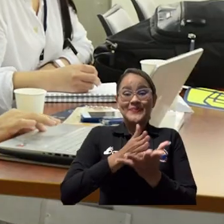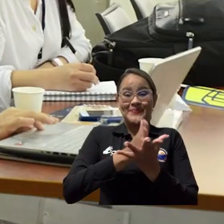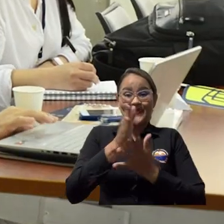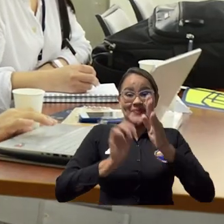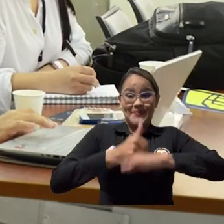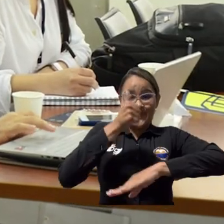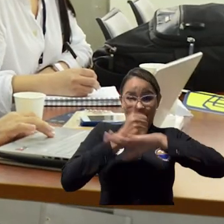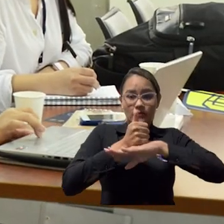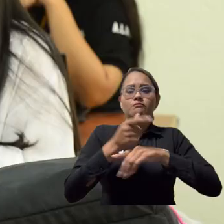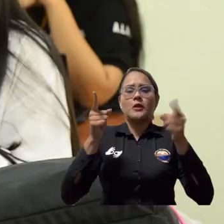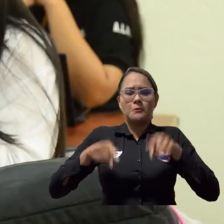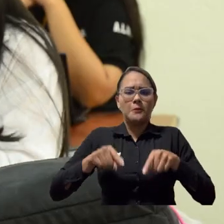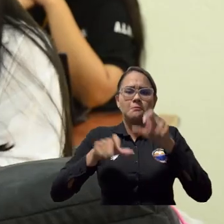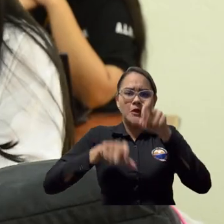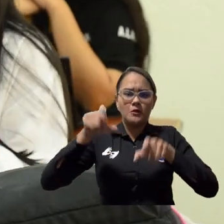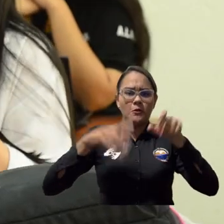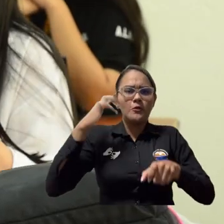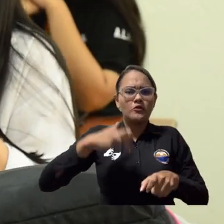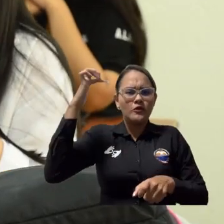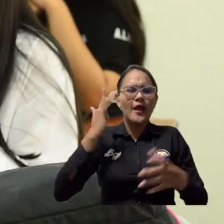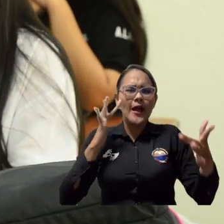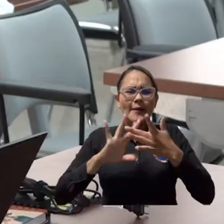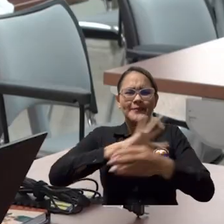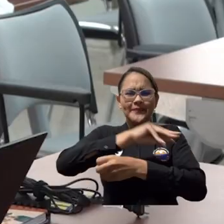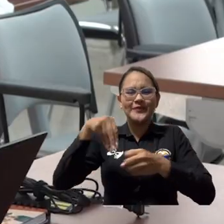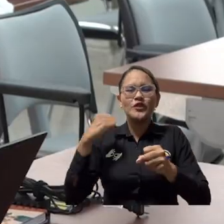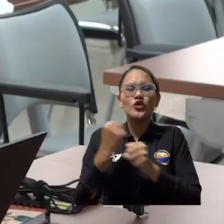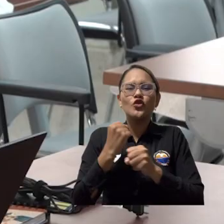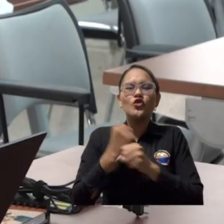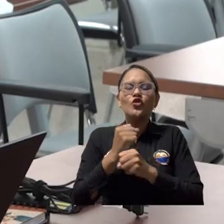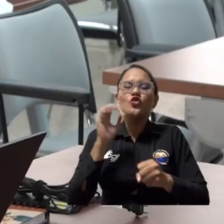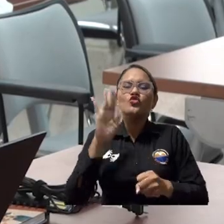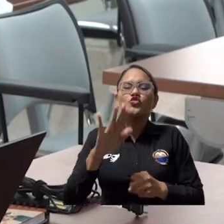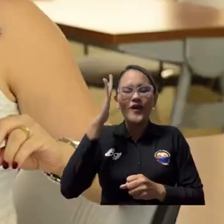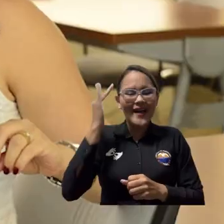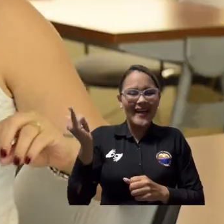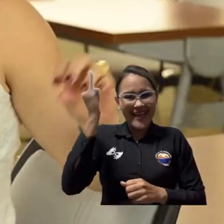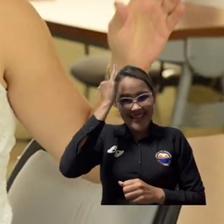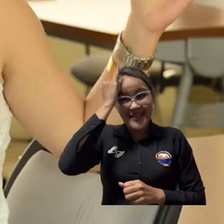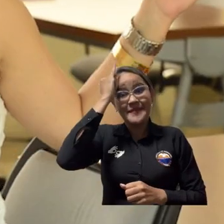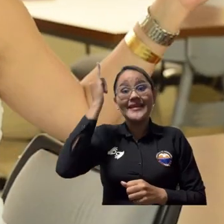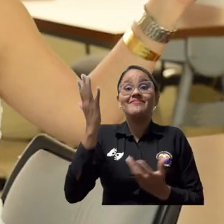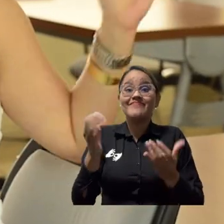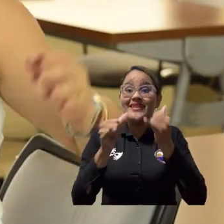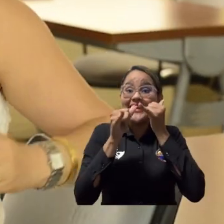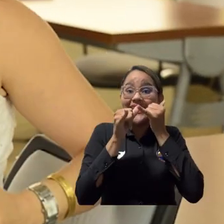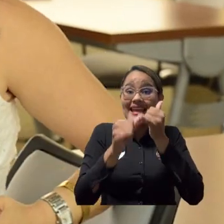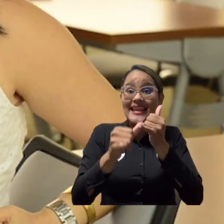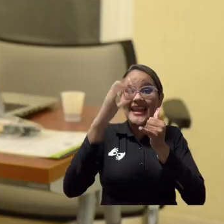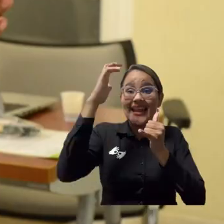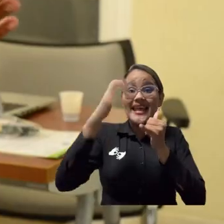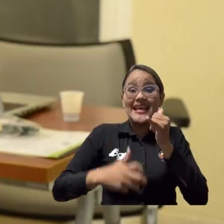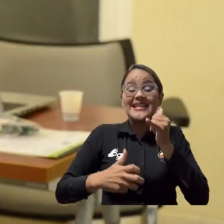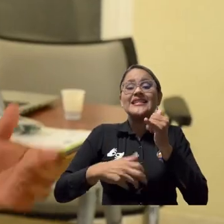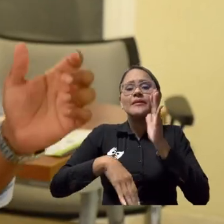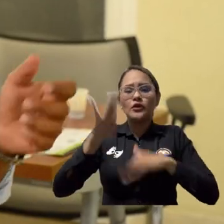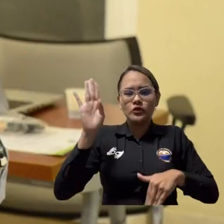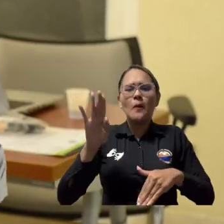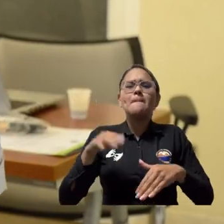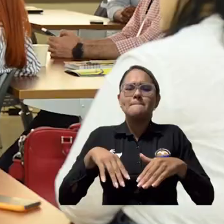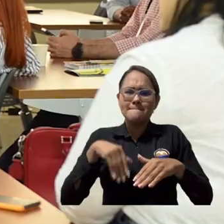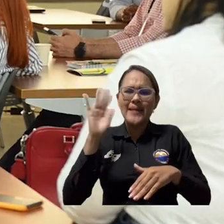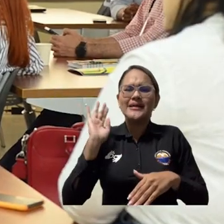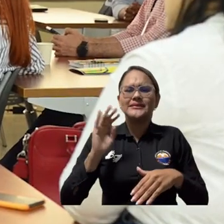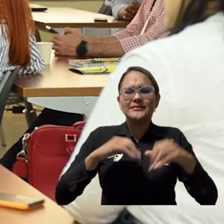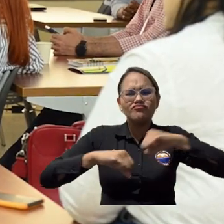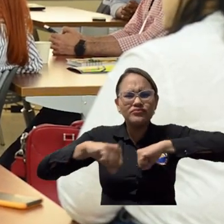Directores de programa y profesionales relacionados con la gestión académica de ingeniería industrial en la región Caribe se dieron cita en la Universidad del Magdalena,